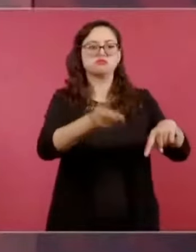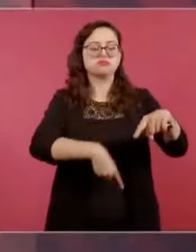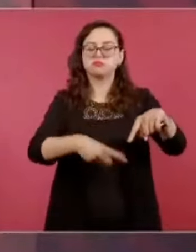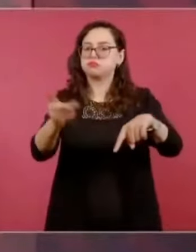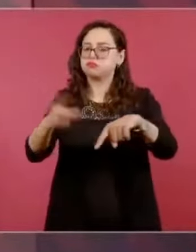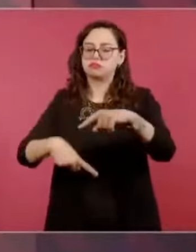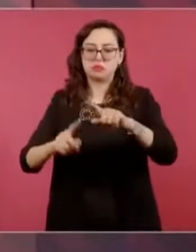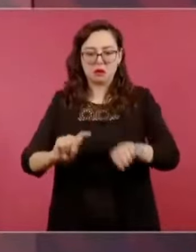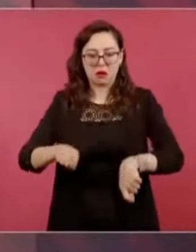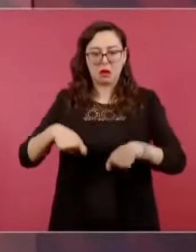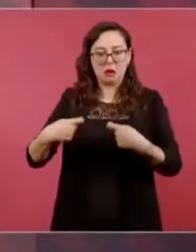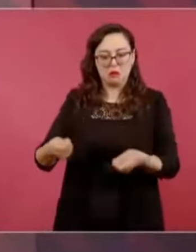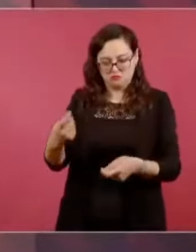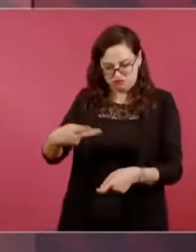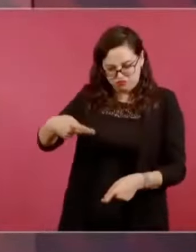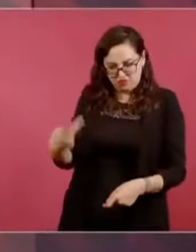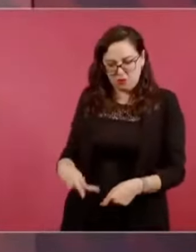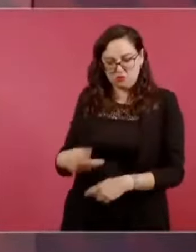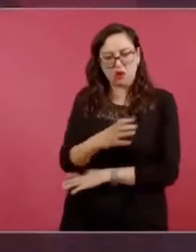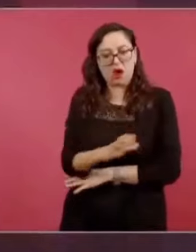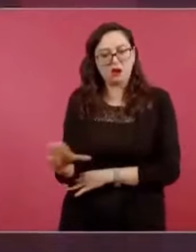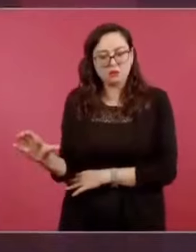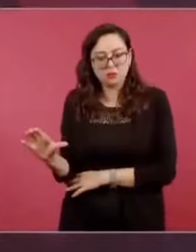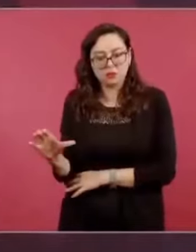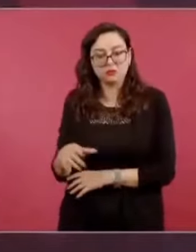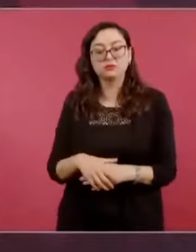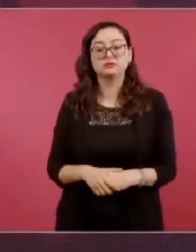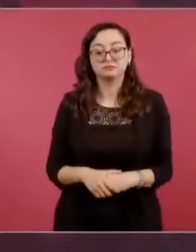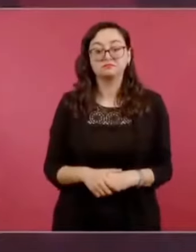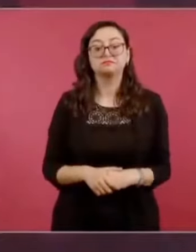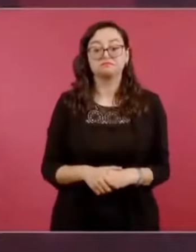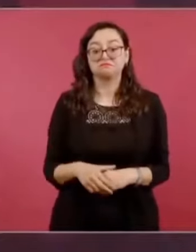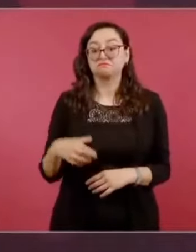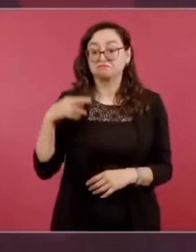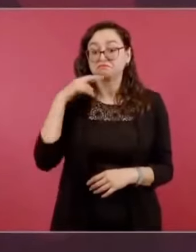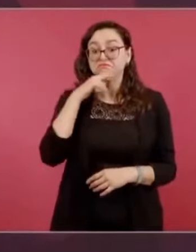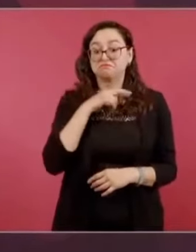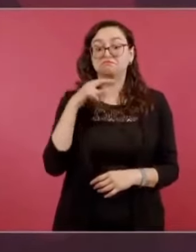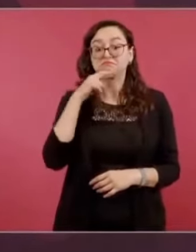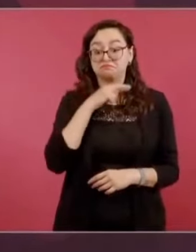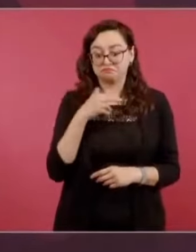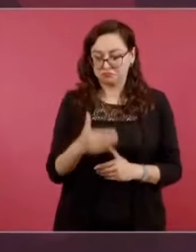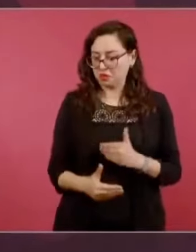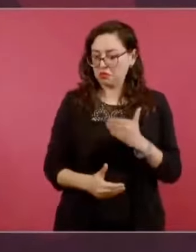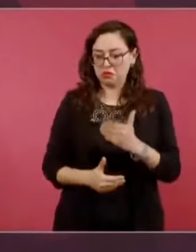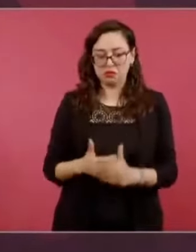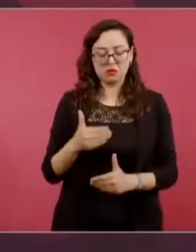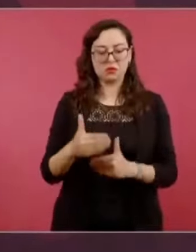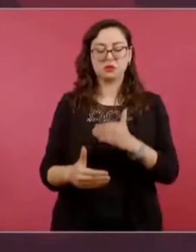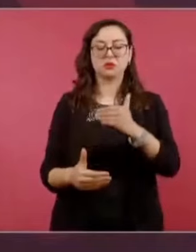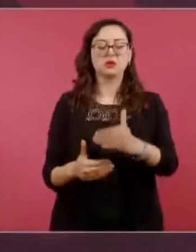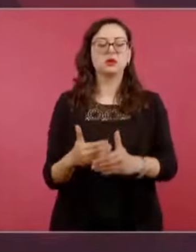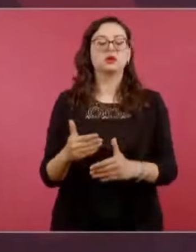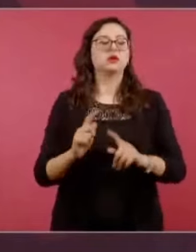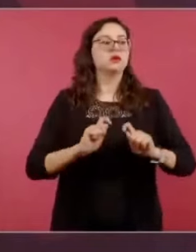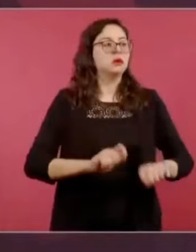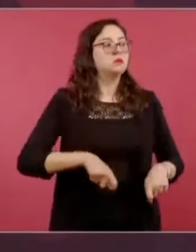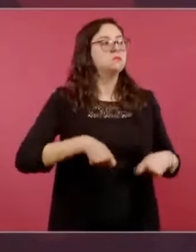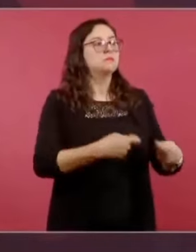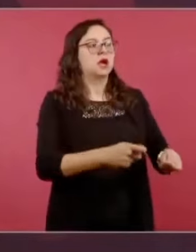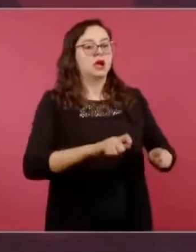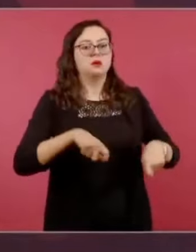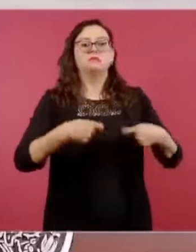En poco tiempo, la entrega de las tierras a los campesinos transformó